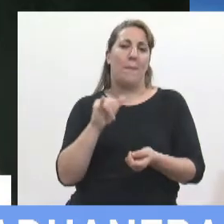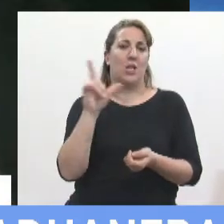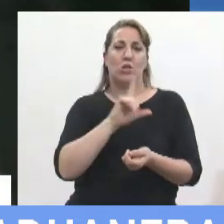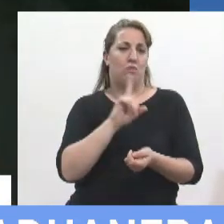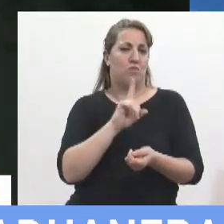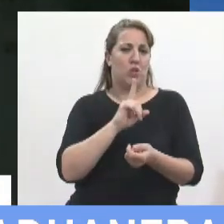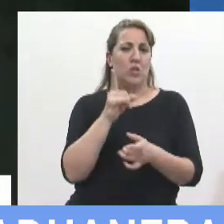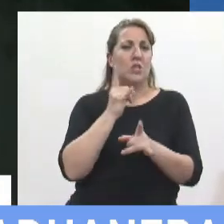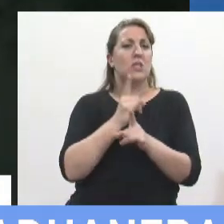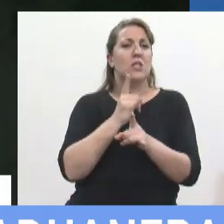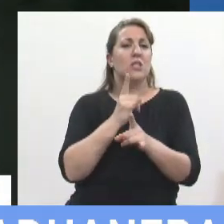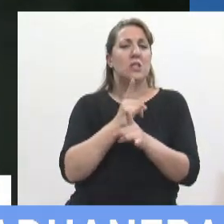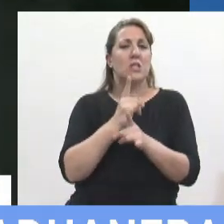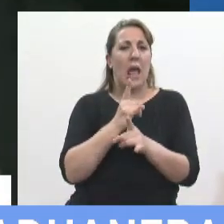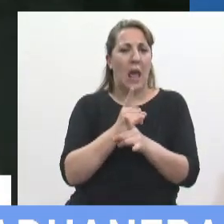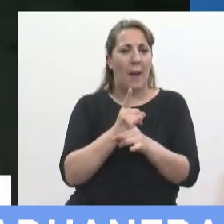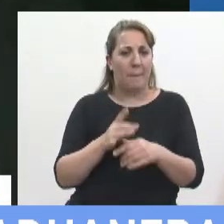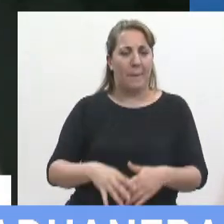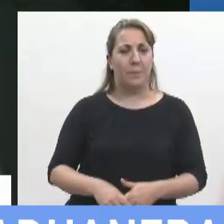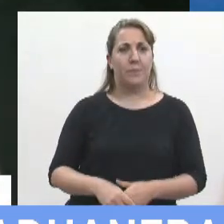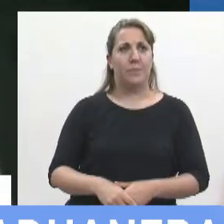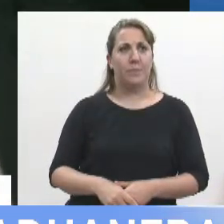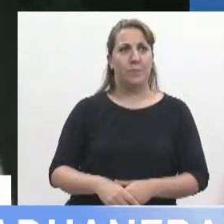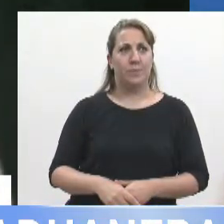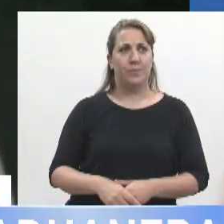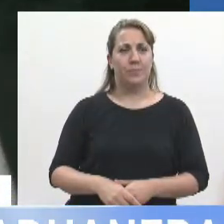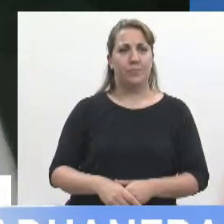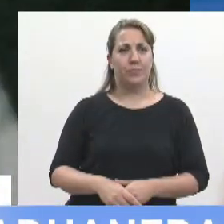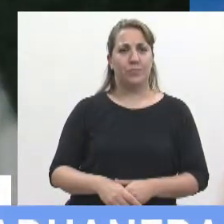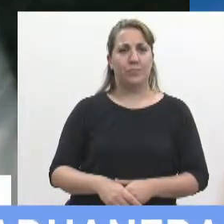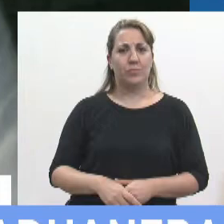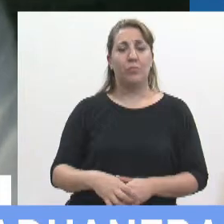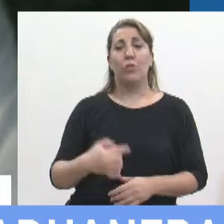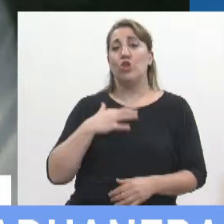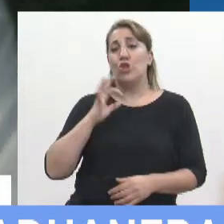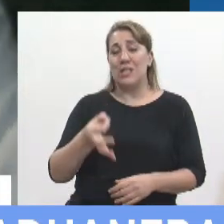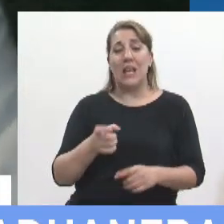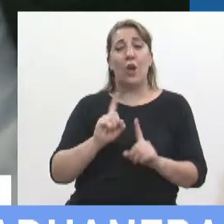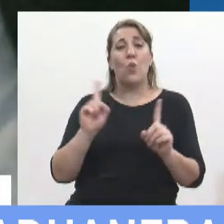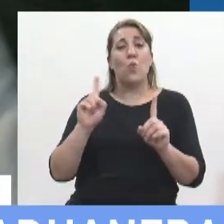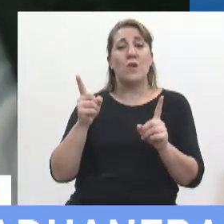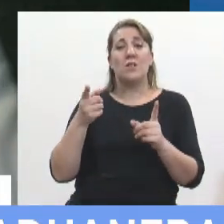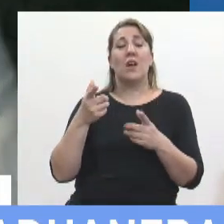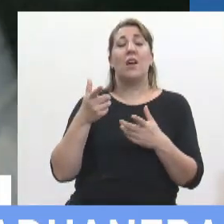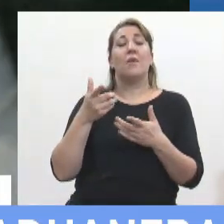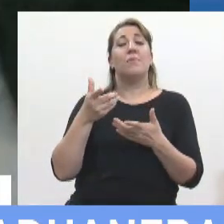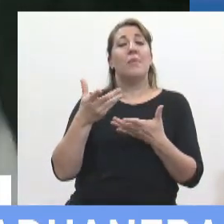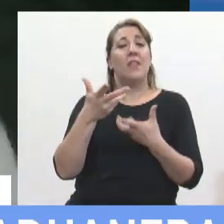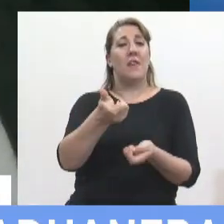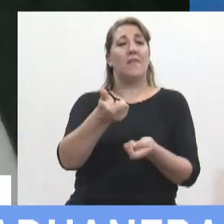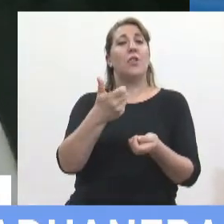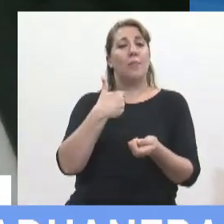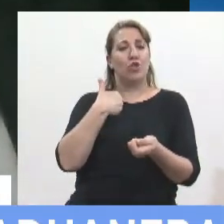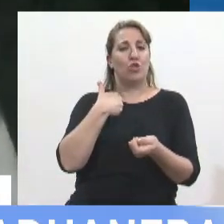debería verdaderamente cobrarle honorario y sé también que no es el defensor porque reconozco la